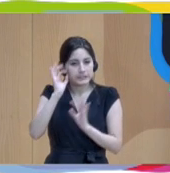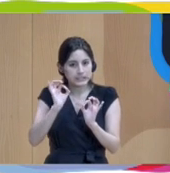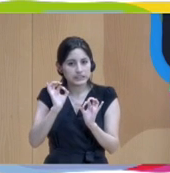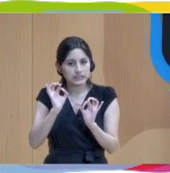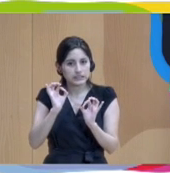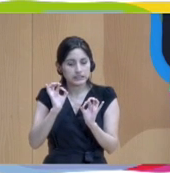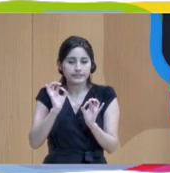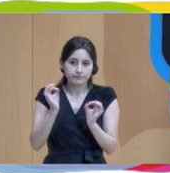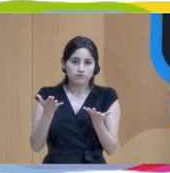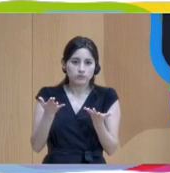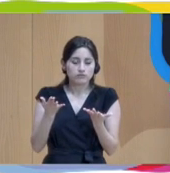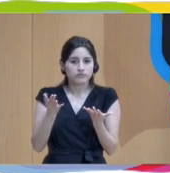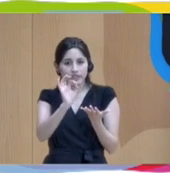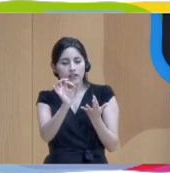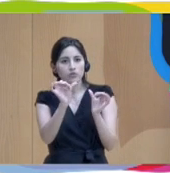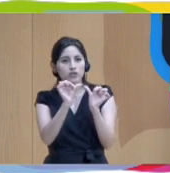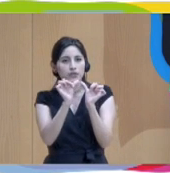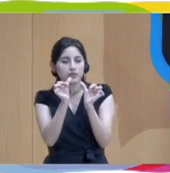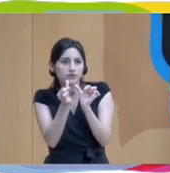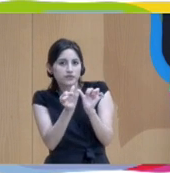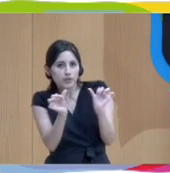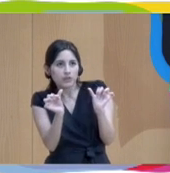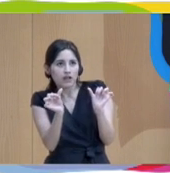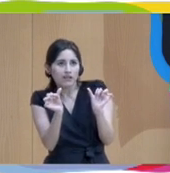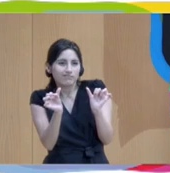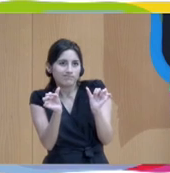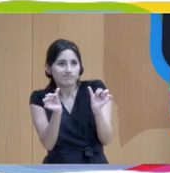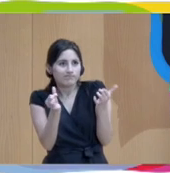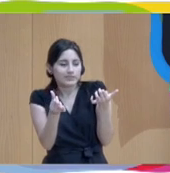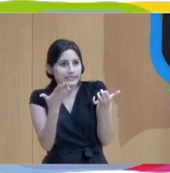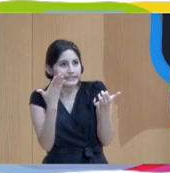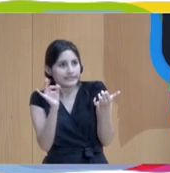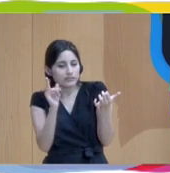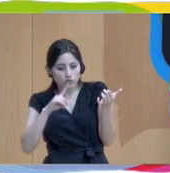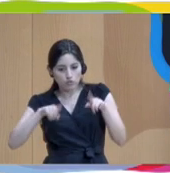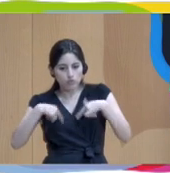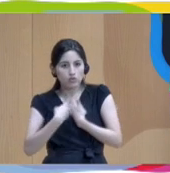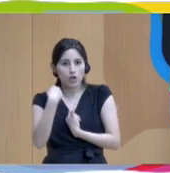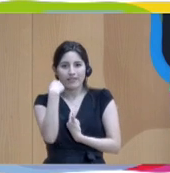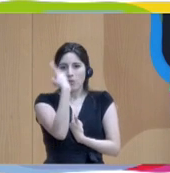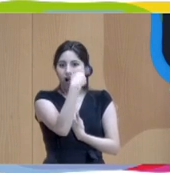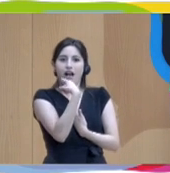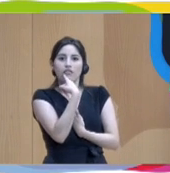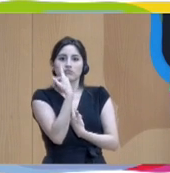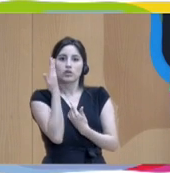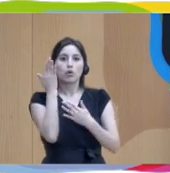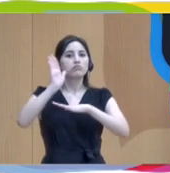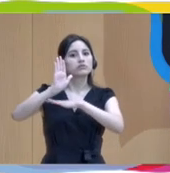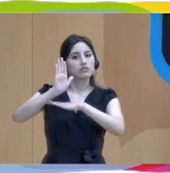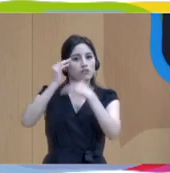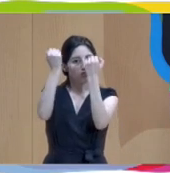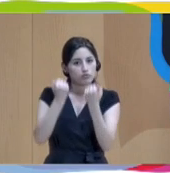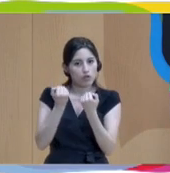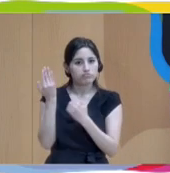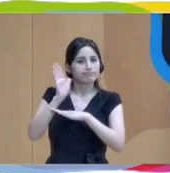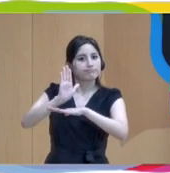de alguna manera nosotros somos la cara de esa institución y de esa entidad. De manera que, la